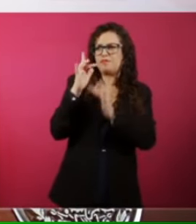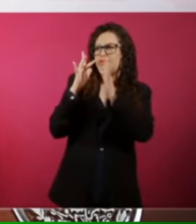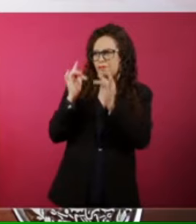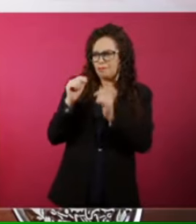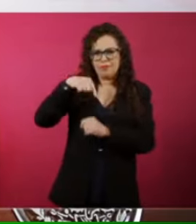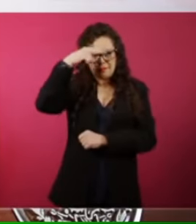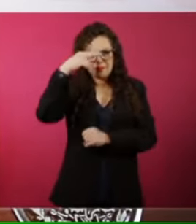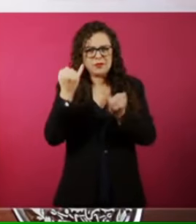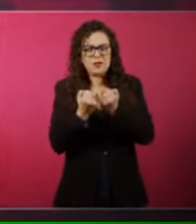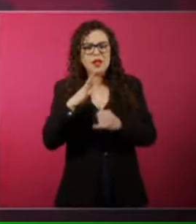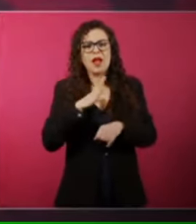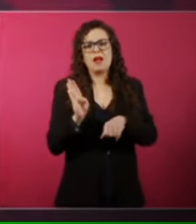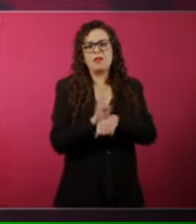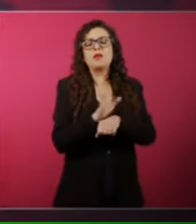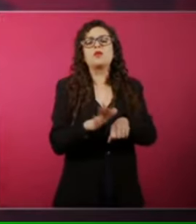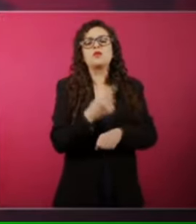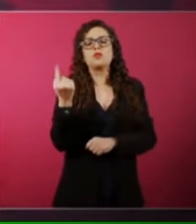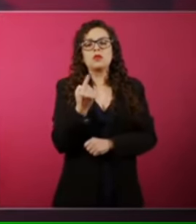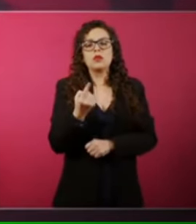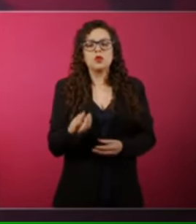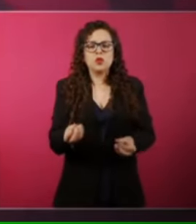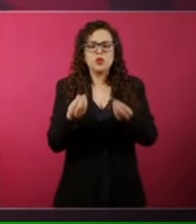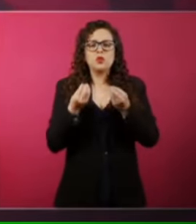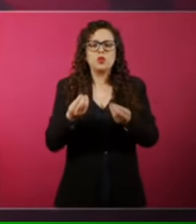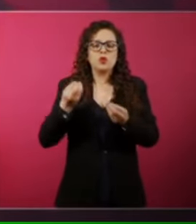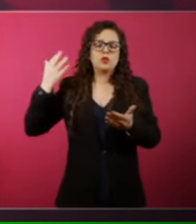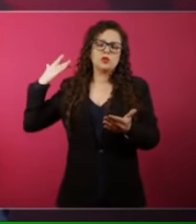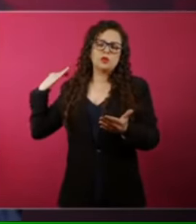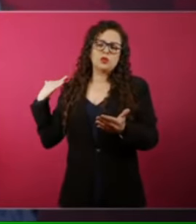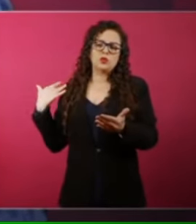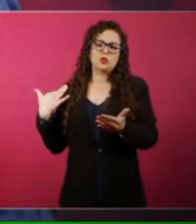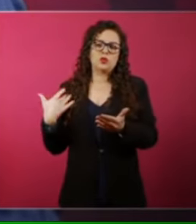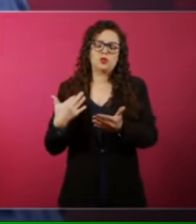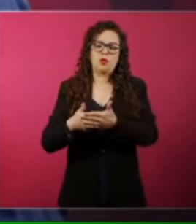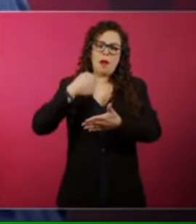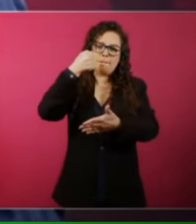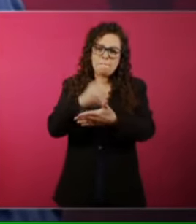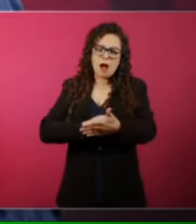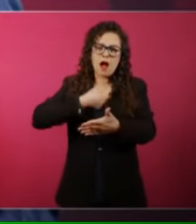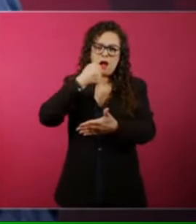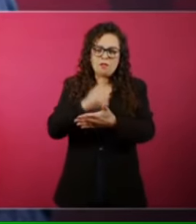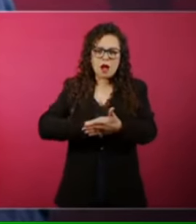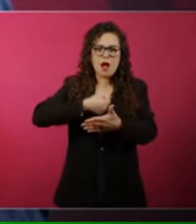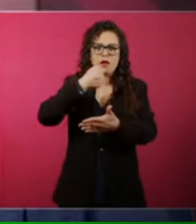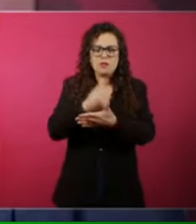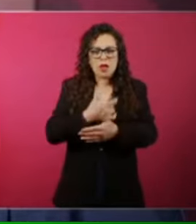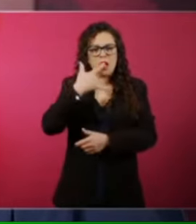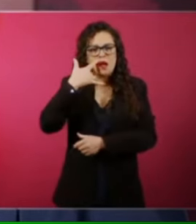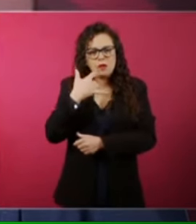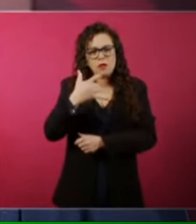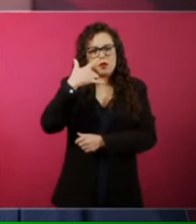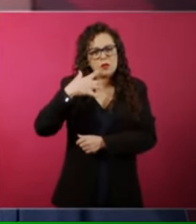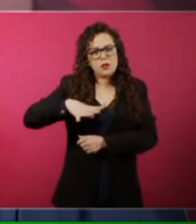Tenemos más historia de lucha política en favor del pueblo.